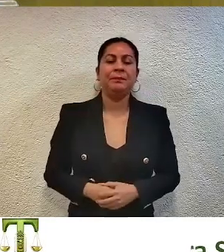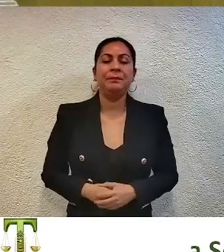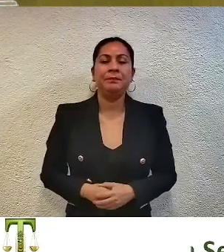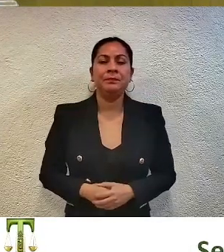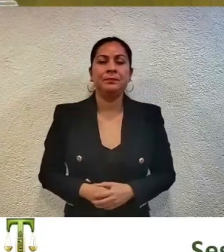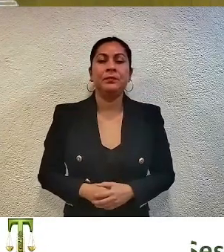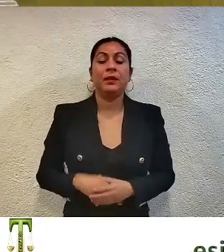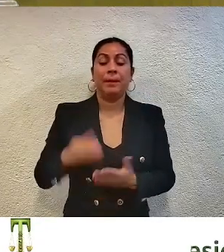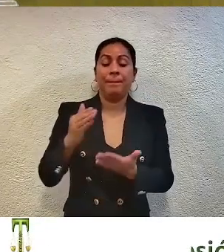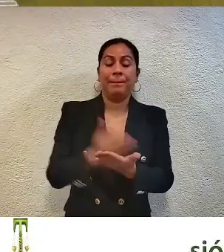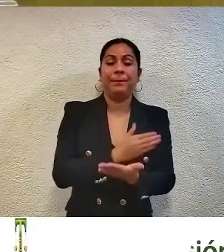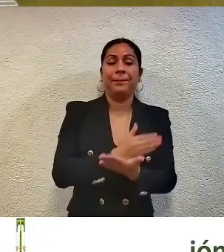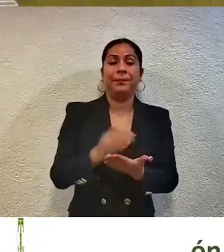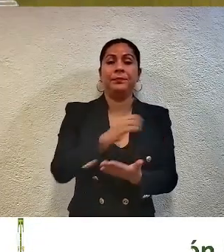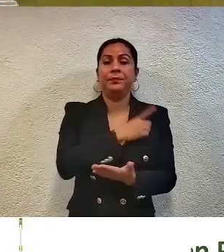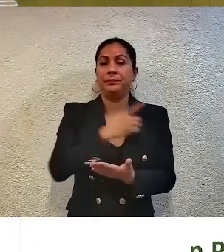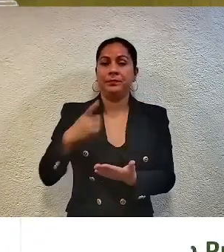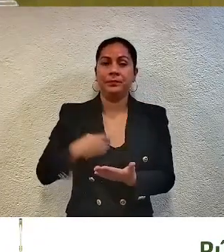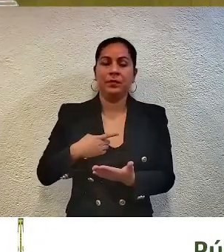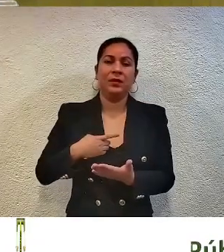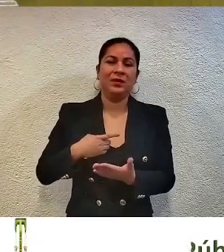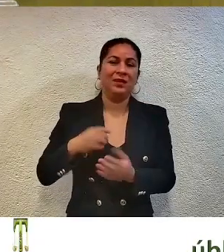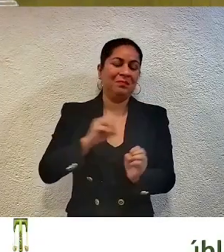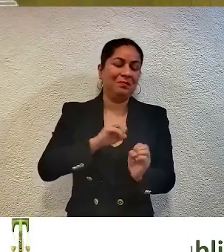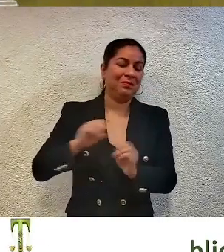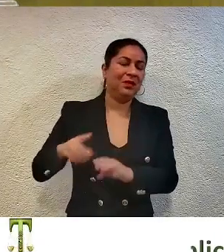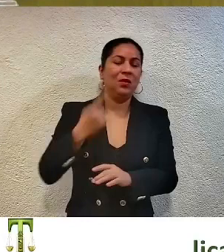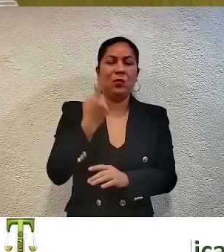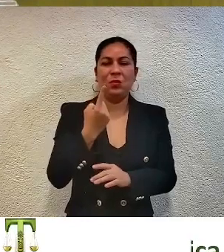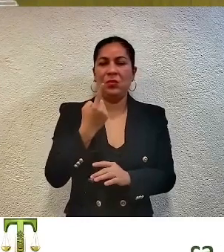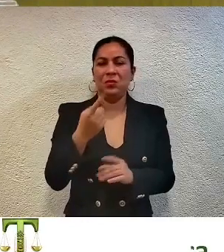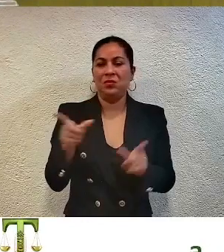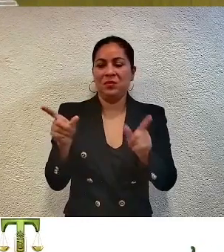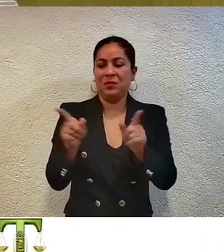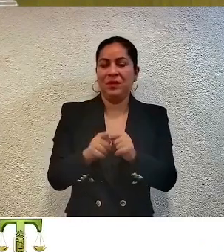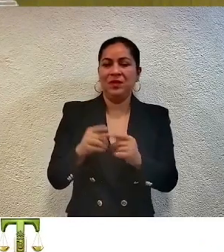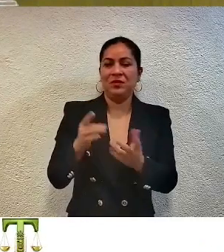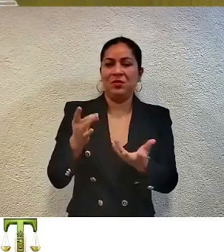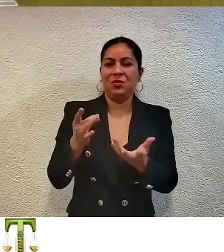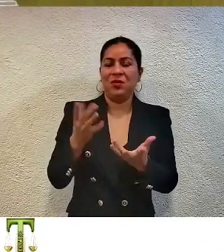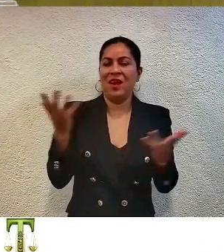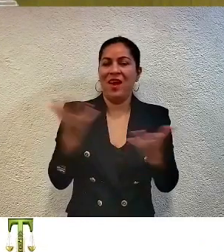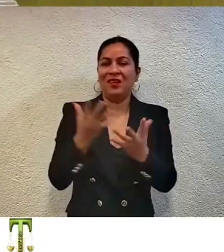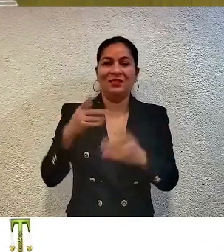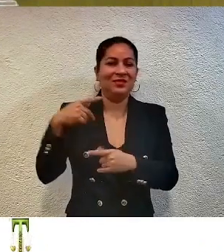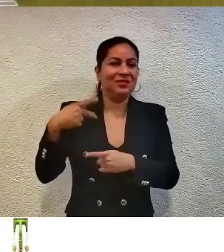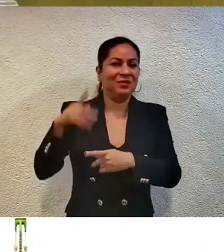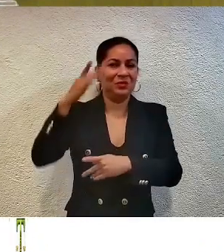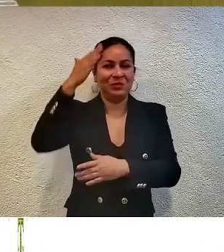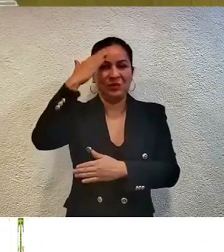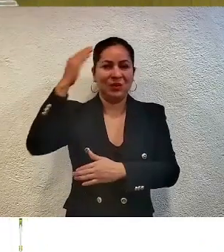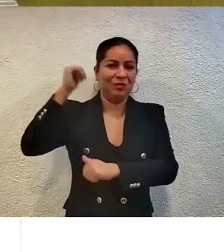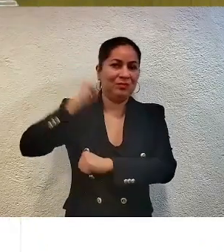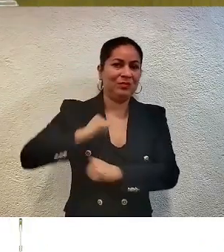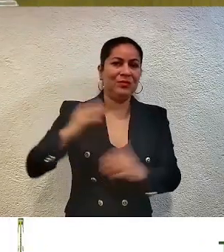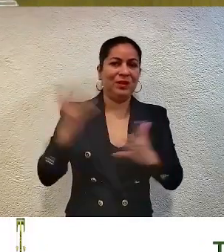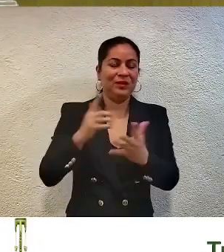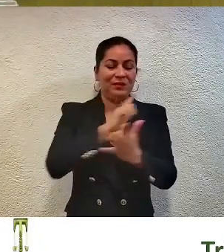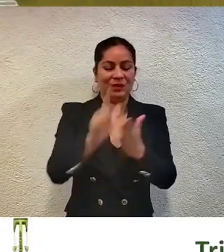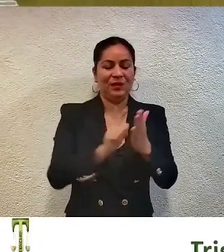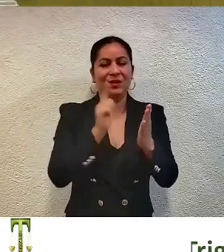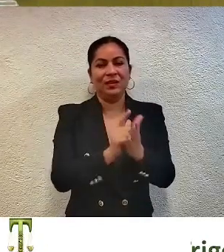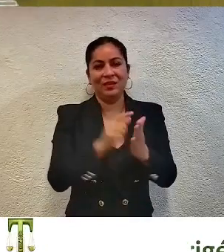Por un lado, puede darse una misión absoluta cuando simplemente no han ejercido su competencia de crear leyes ni han externado